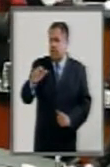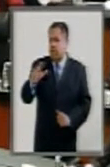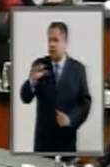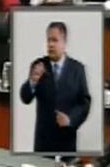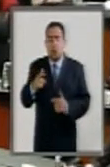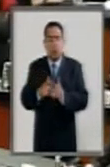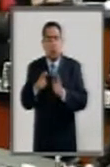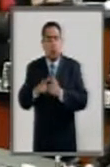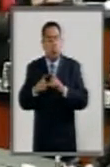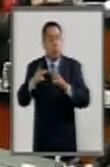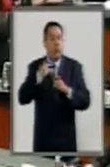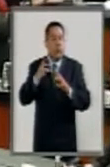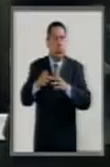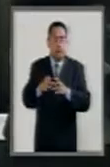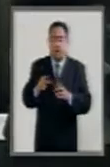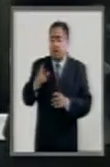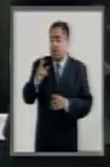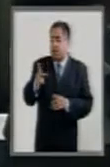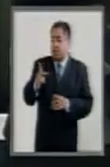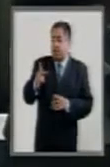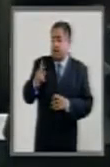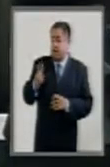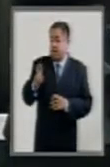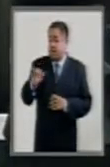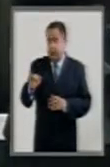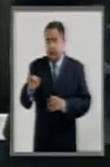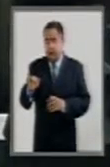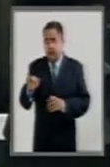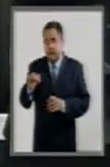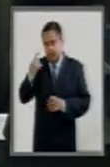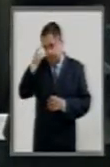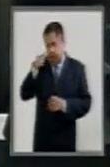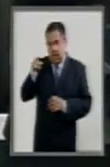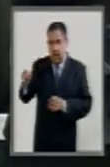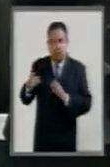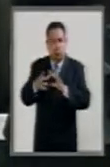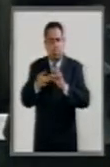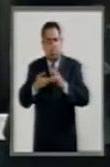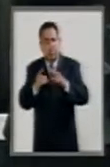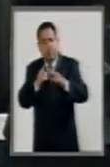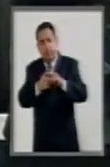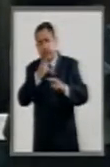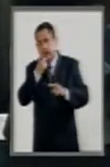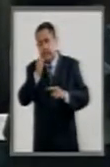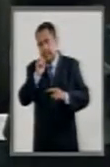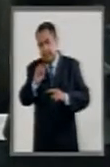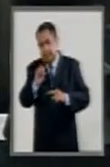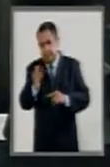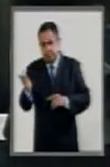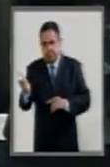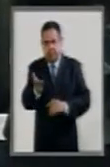Gochi del Grupo Parlamentario del Partido Revolucionario Institucional para hablar a favor del dictamen.